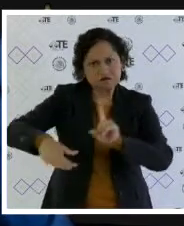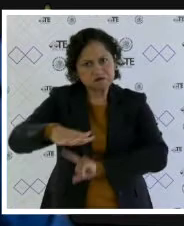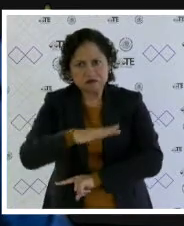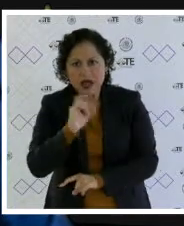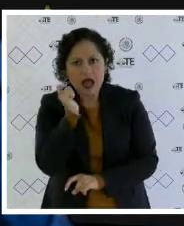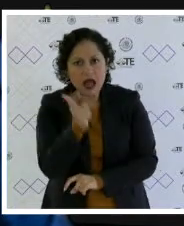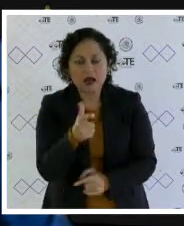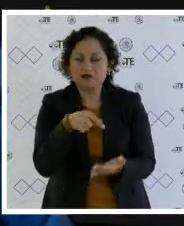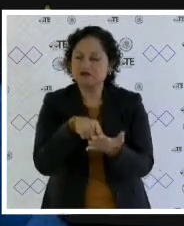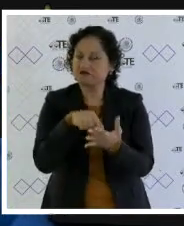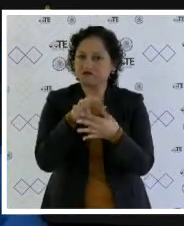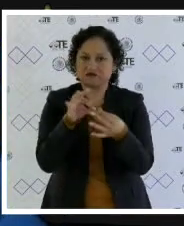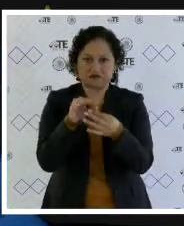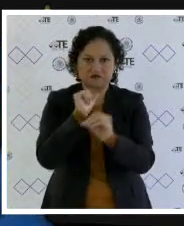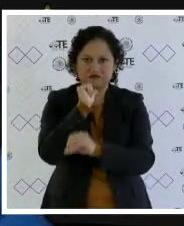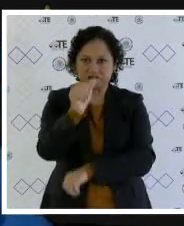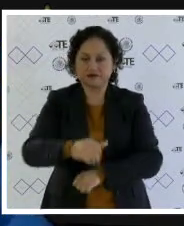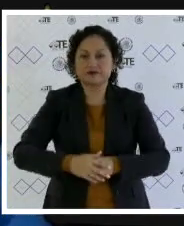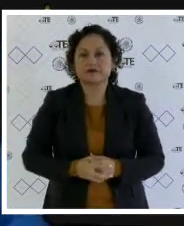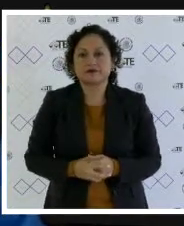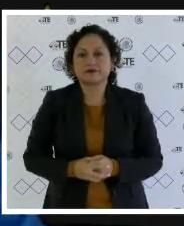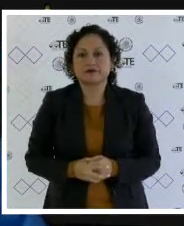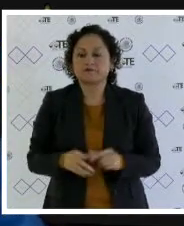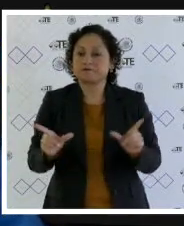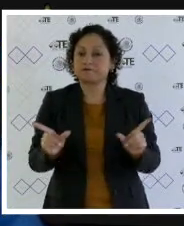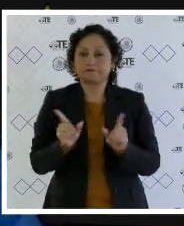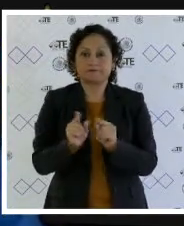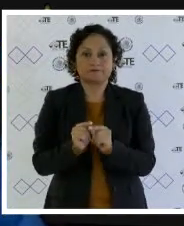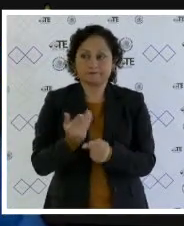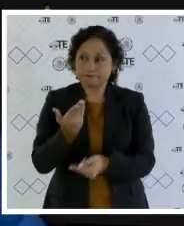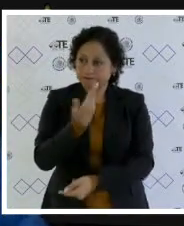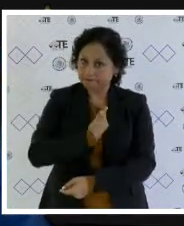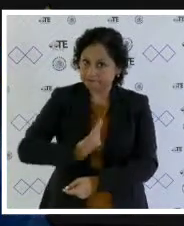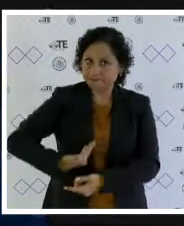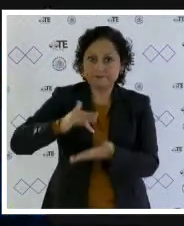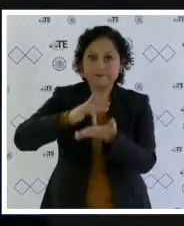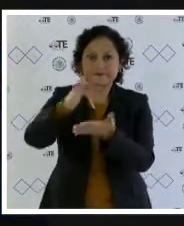ocurrir algún daño o afectación. Es cuanto, presidente. Gracias.